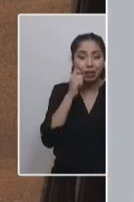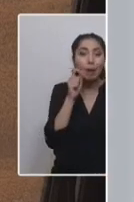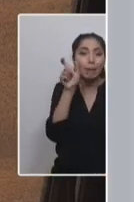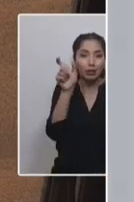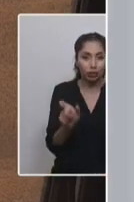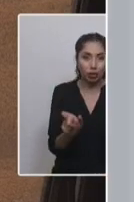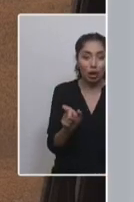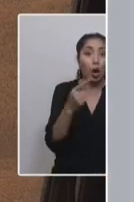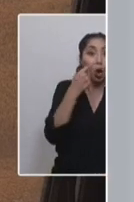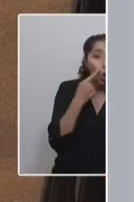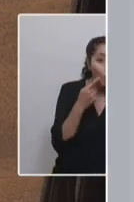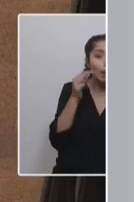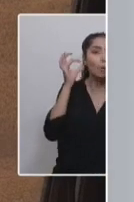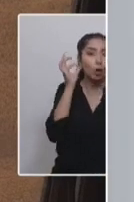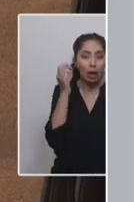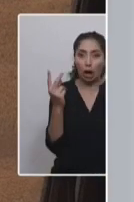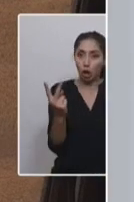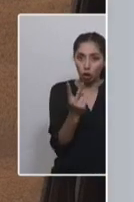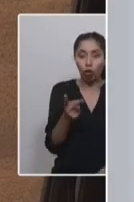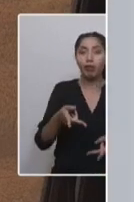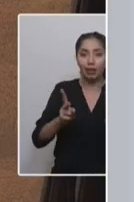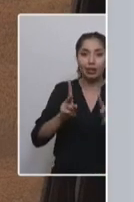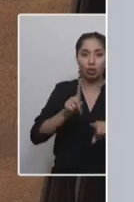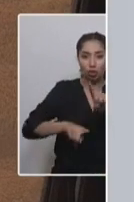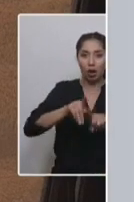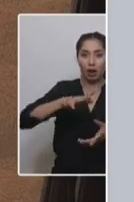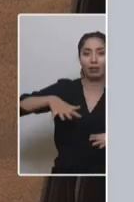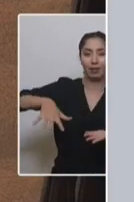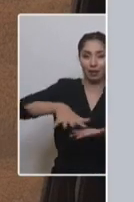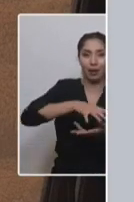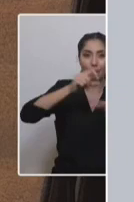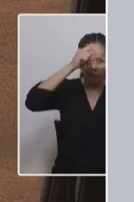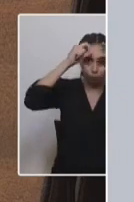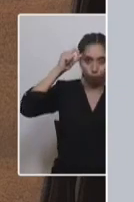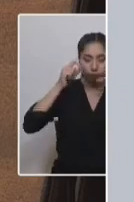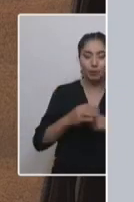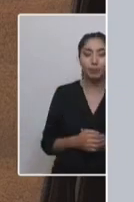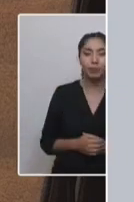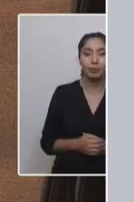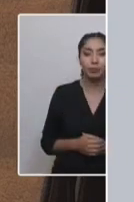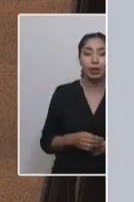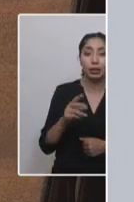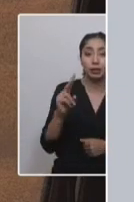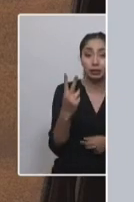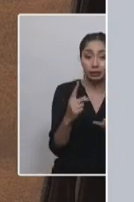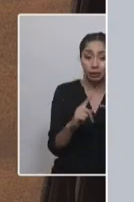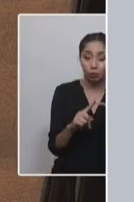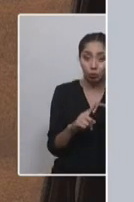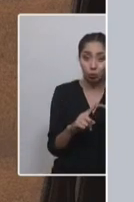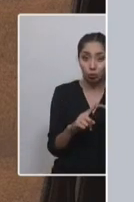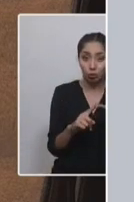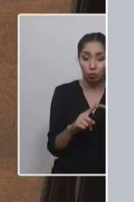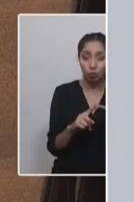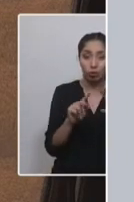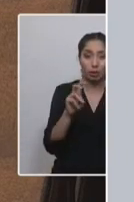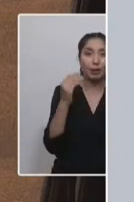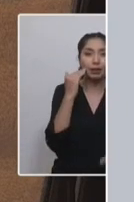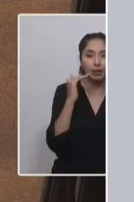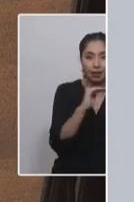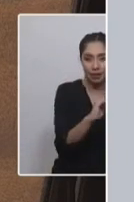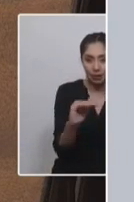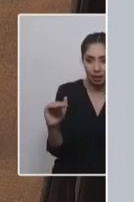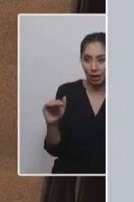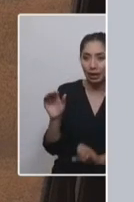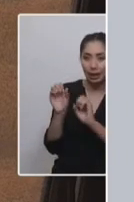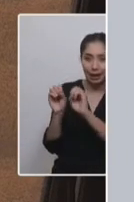decirlo, que rompen más las lógicas, como sería claramente el alcolismo jurídico y las normas de parís y enfoque de género, pero que también se adecúan a